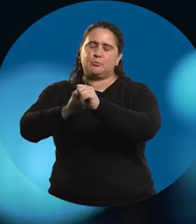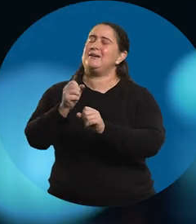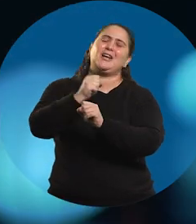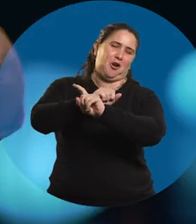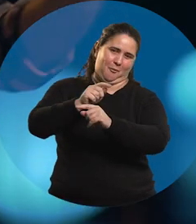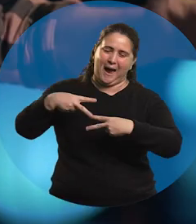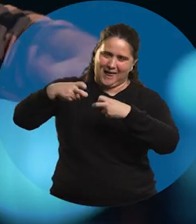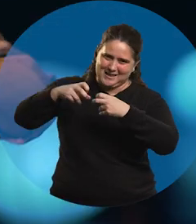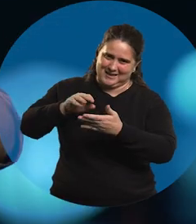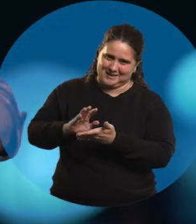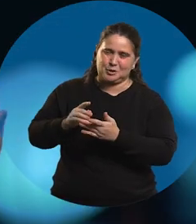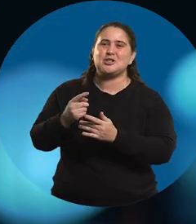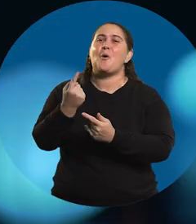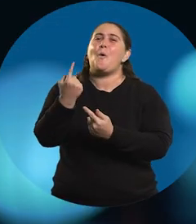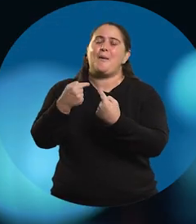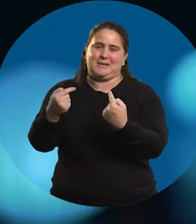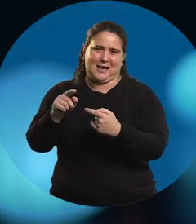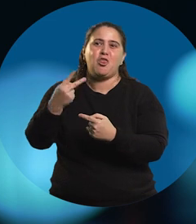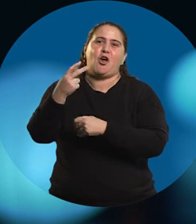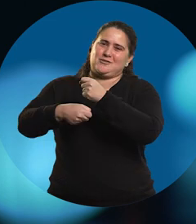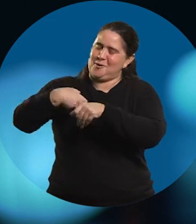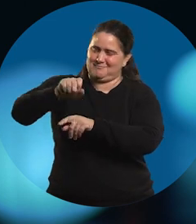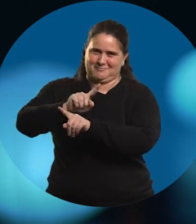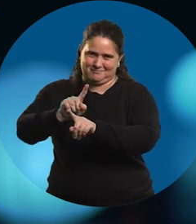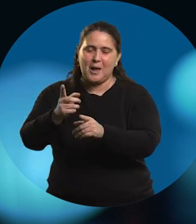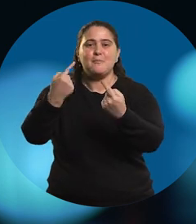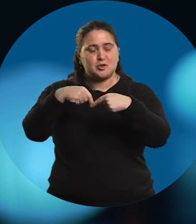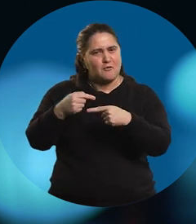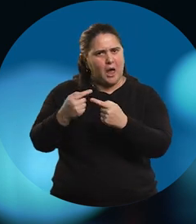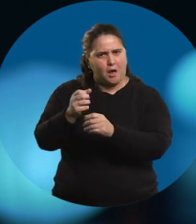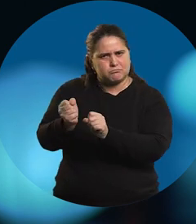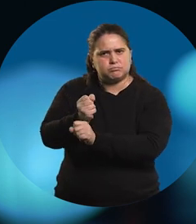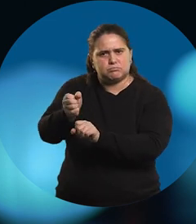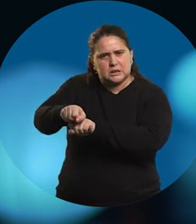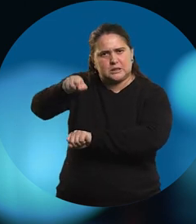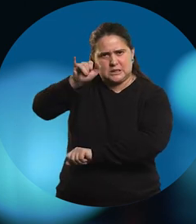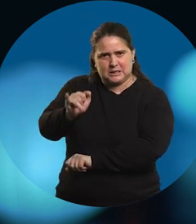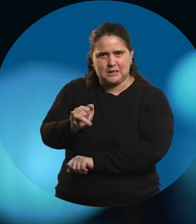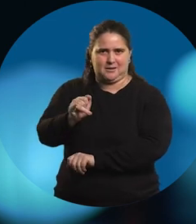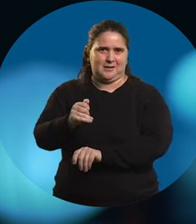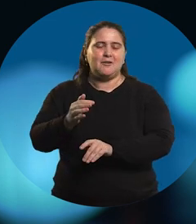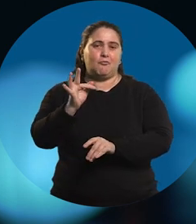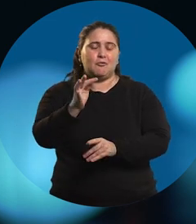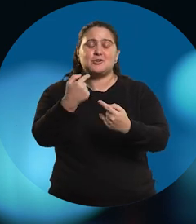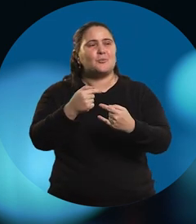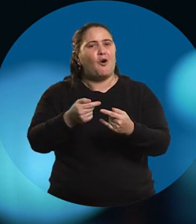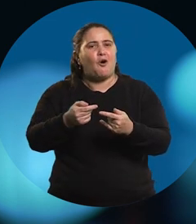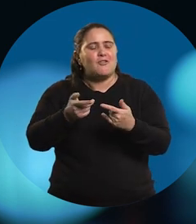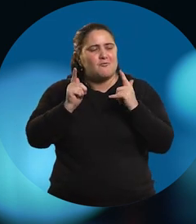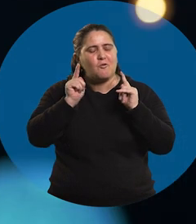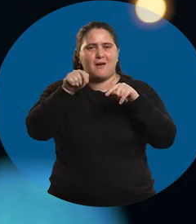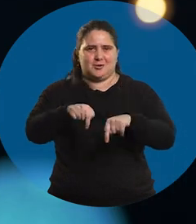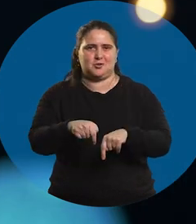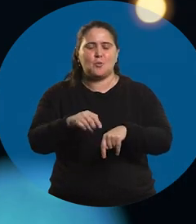ingeniero, de ingeniero, analista, porque voy a hacer una materia cera, no voy seguir los otros dos años. Pero lo voy a hacer. Entonces, es como disfrutar de ese